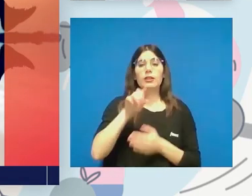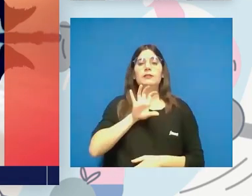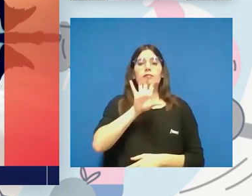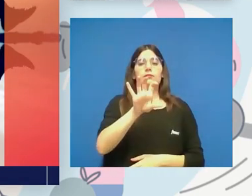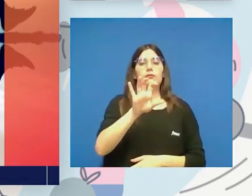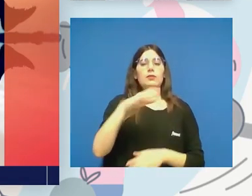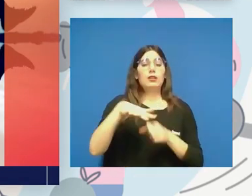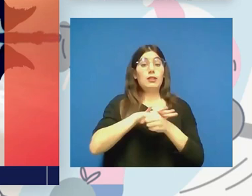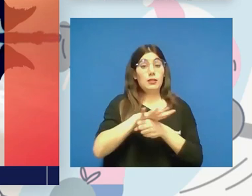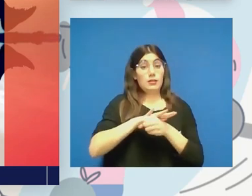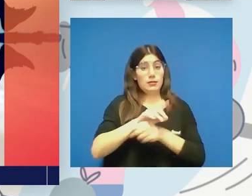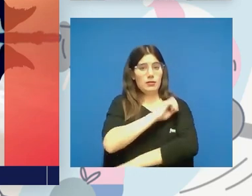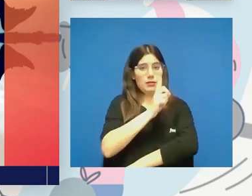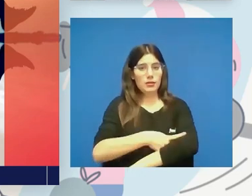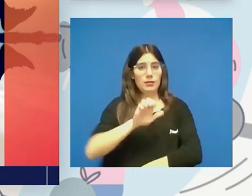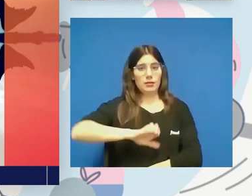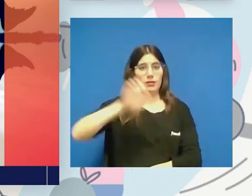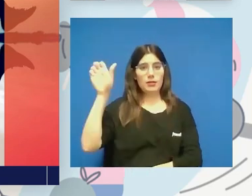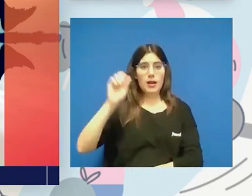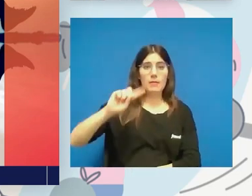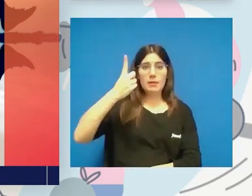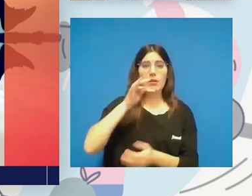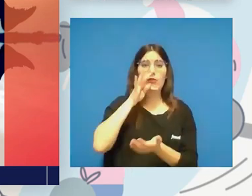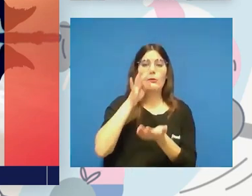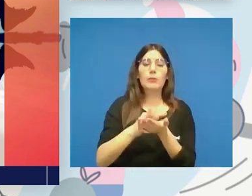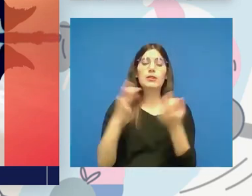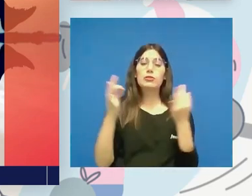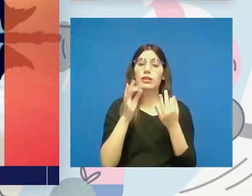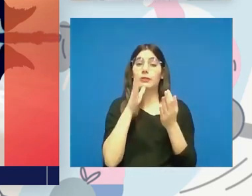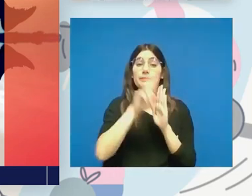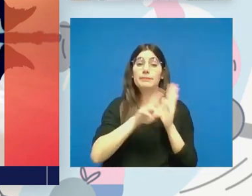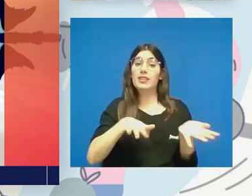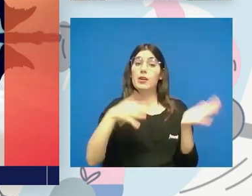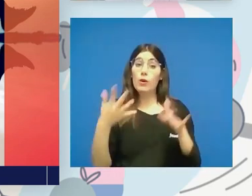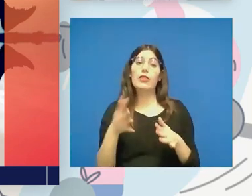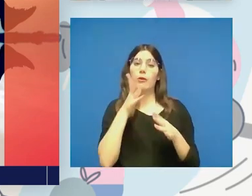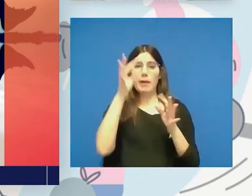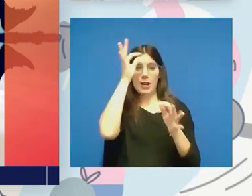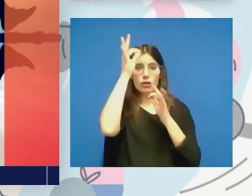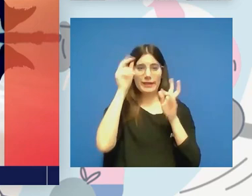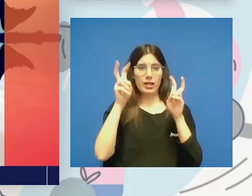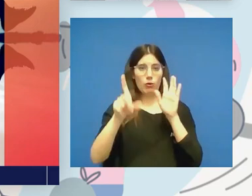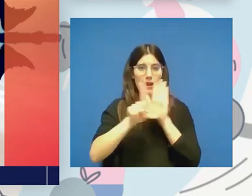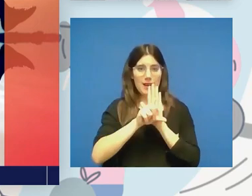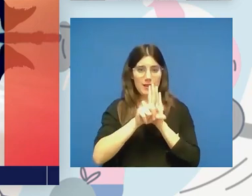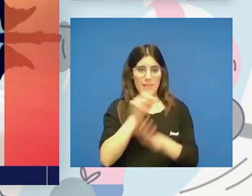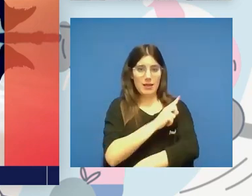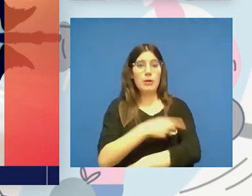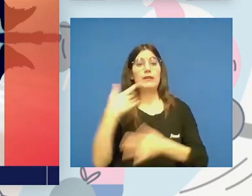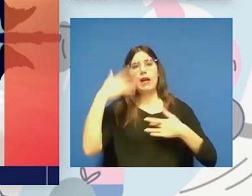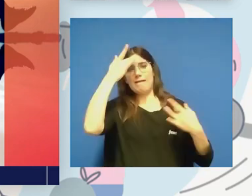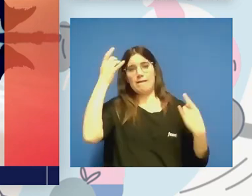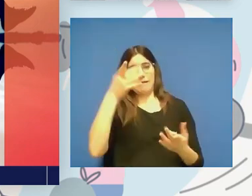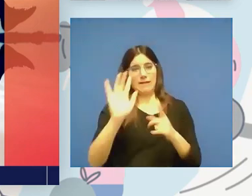el deporte con Europa era la regulación y el poder concretar una nueva ley del deporte que se ha conseguido porque